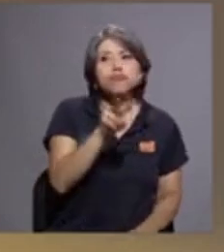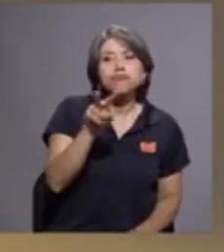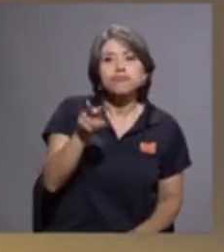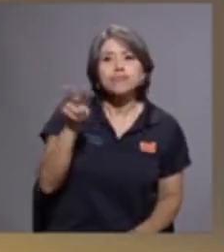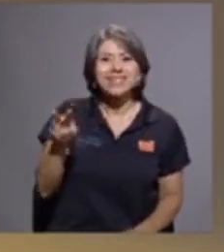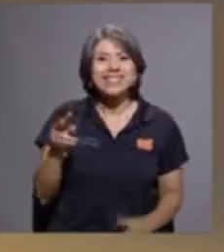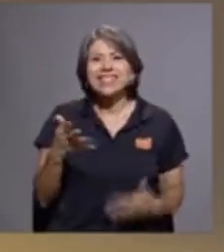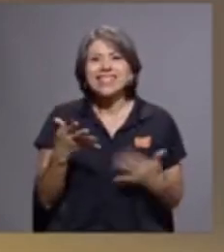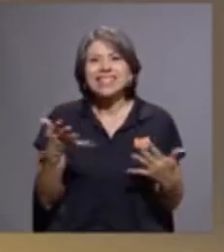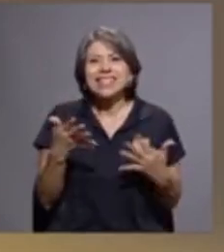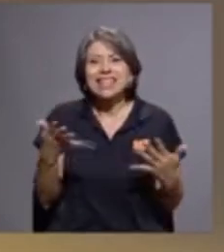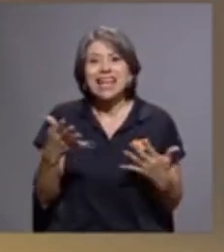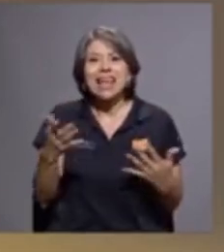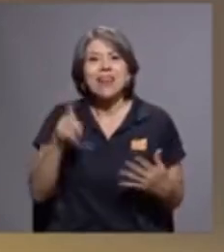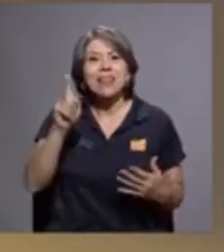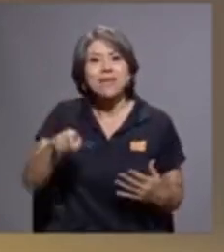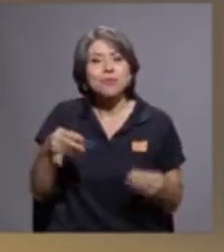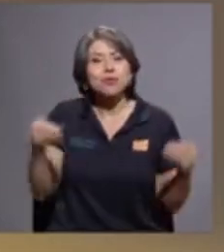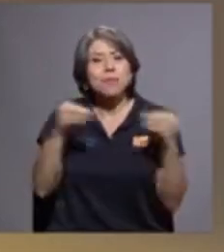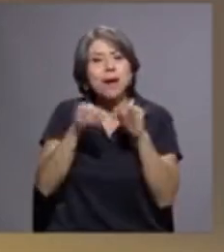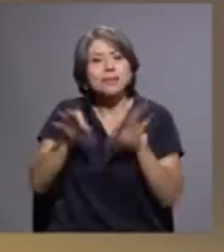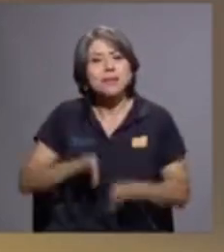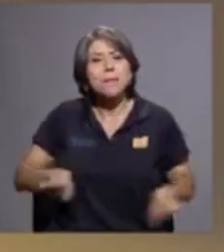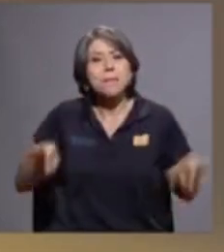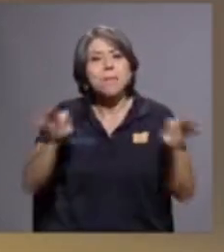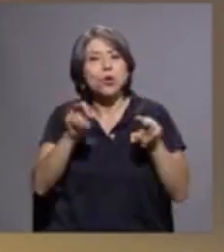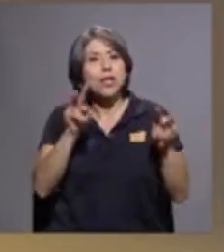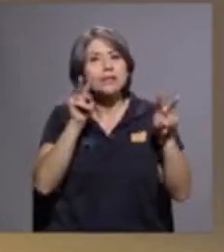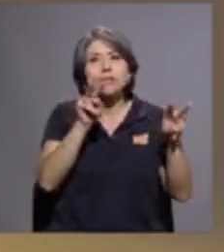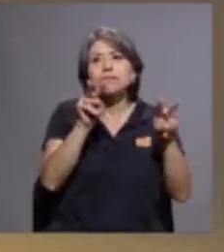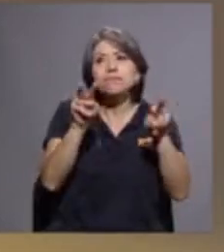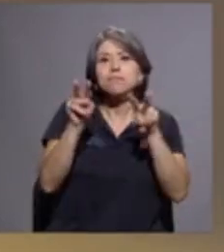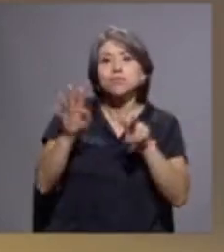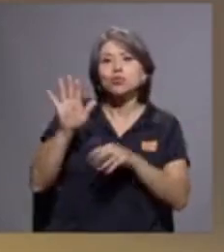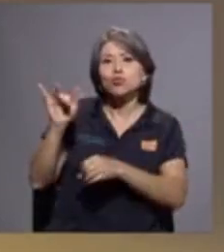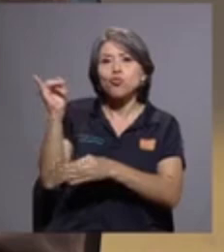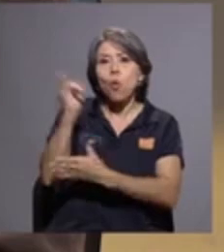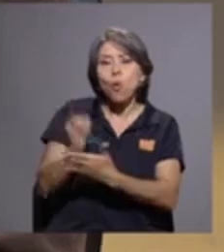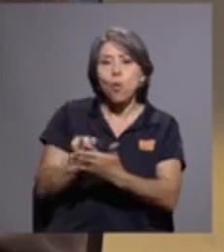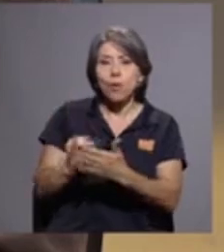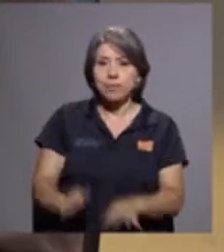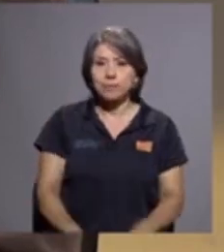¿Qué detalles deberíamos darle más importancia a la hora de que apreciemos su obra?